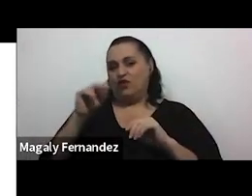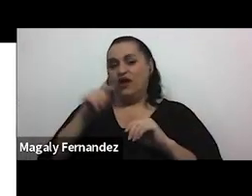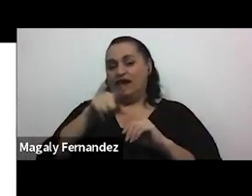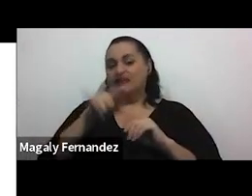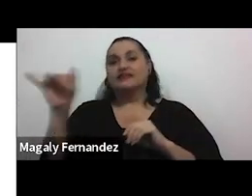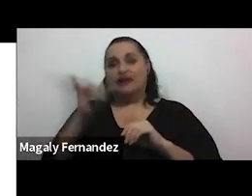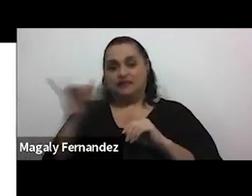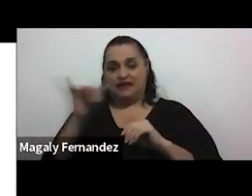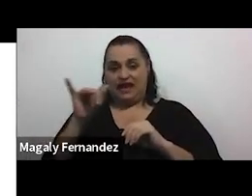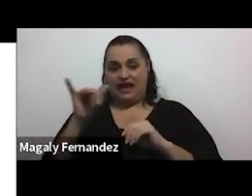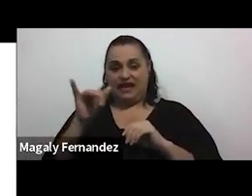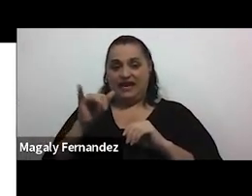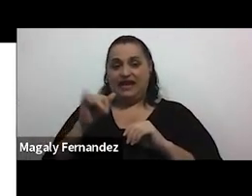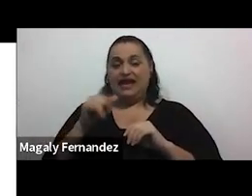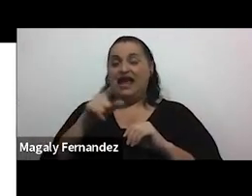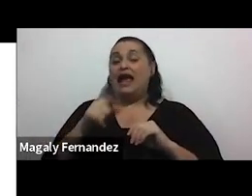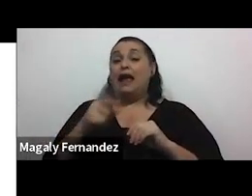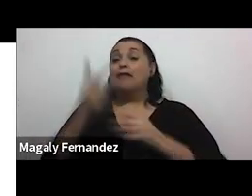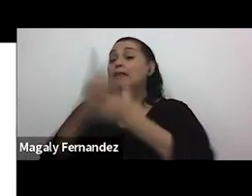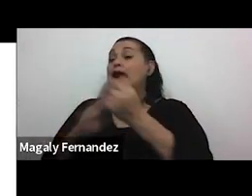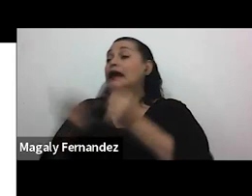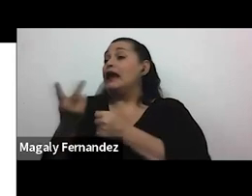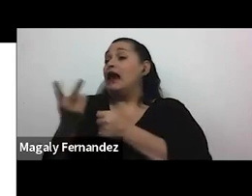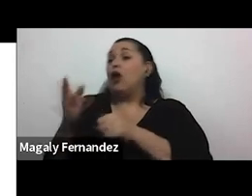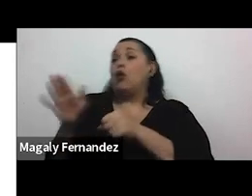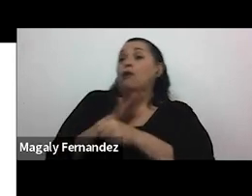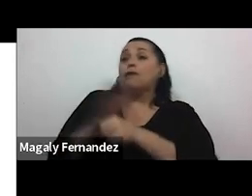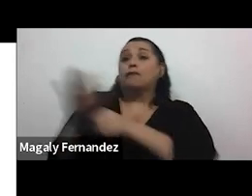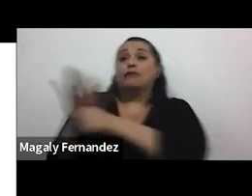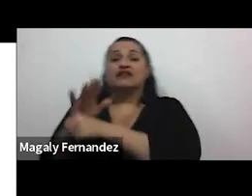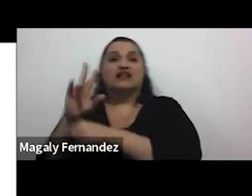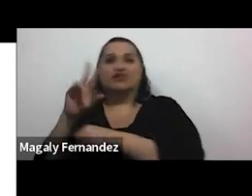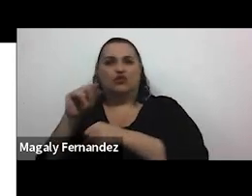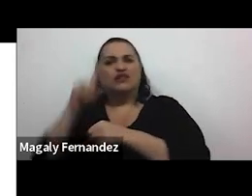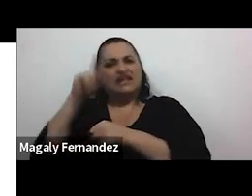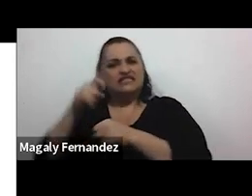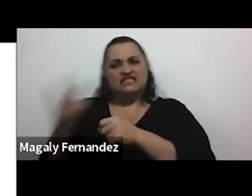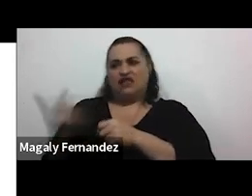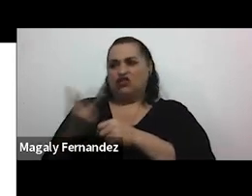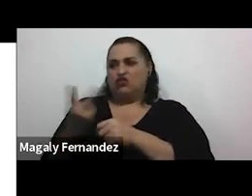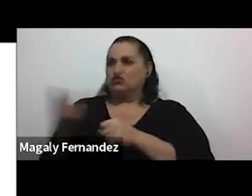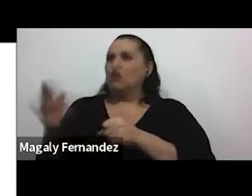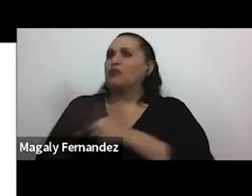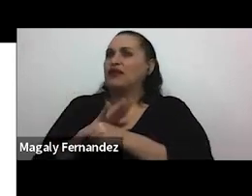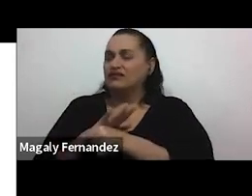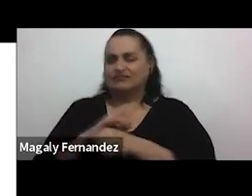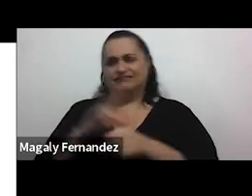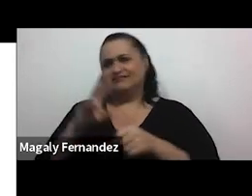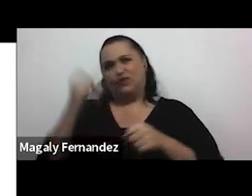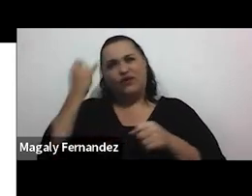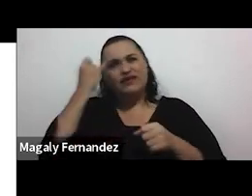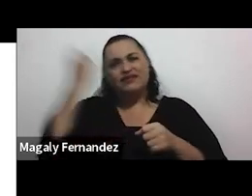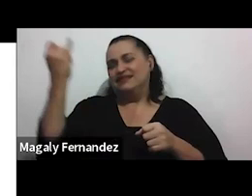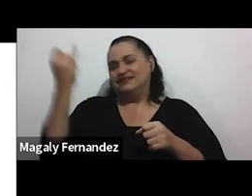en cuanto a la media naranja la pareja nos completa y una gran cantidad de ideas en cuanto a esta idealización